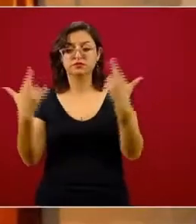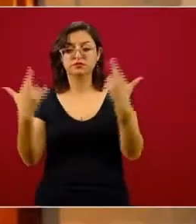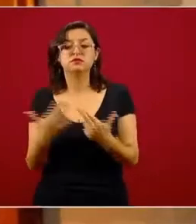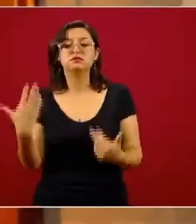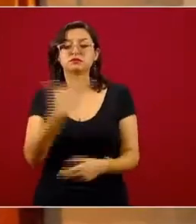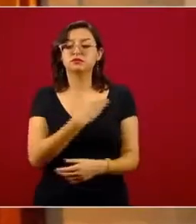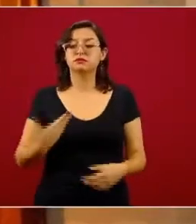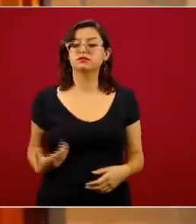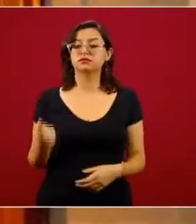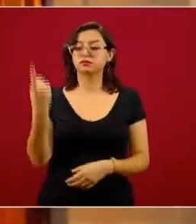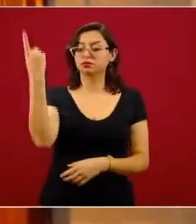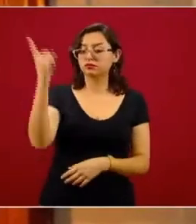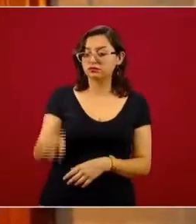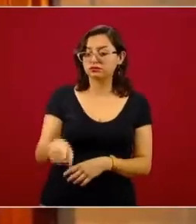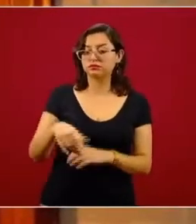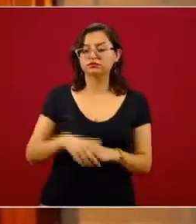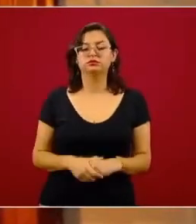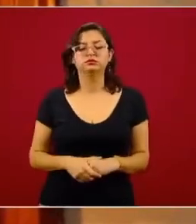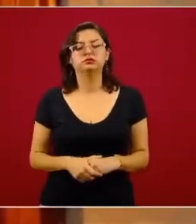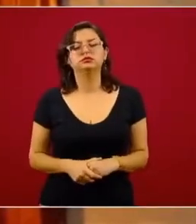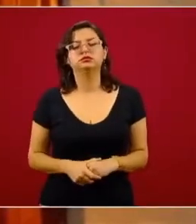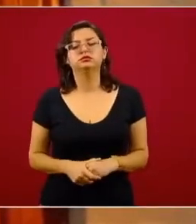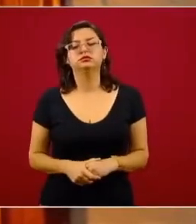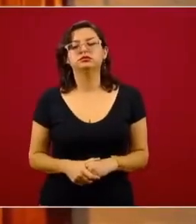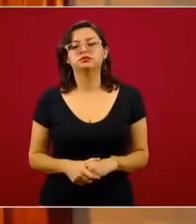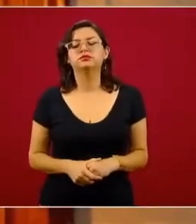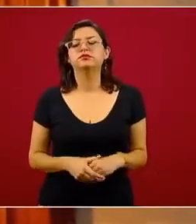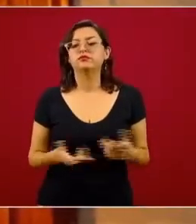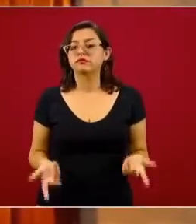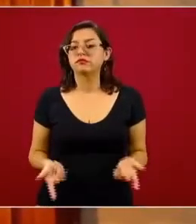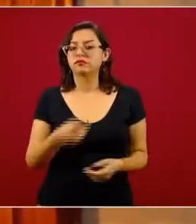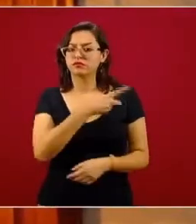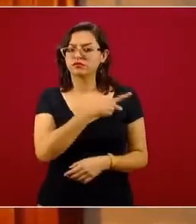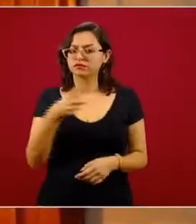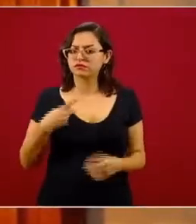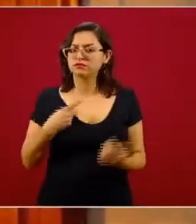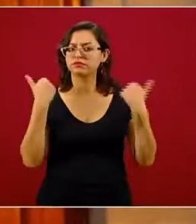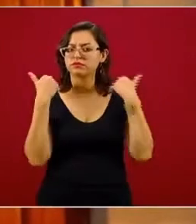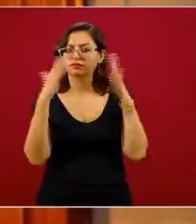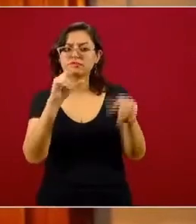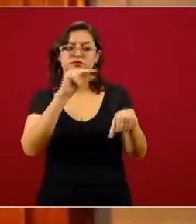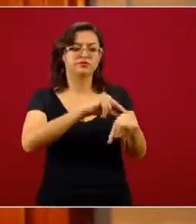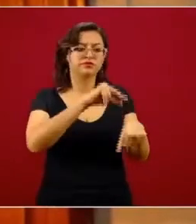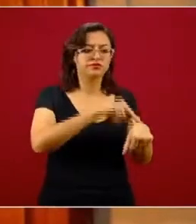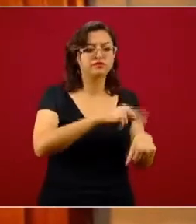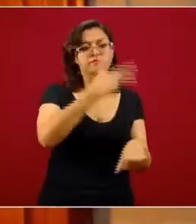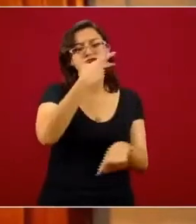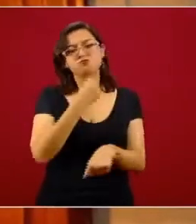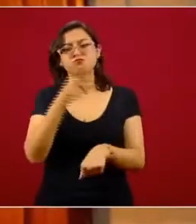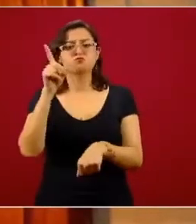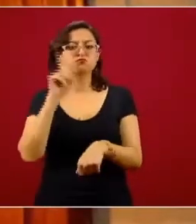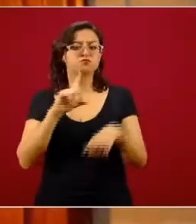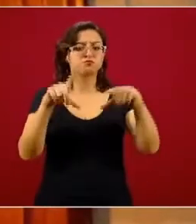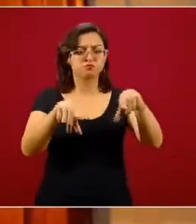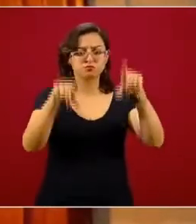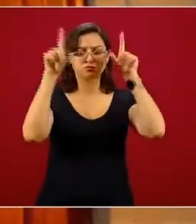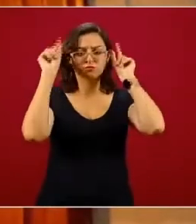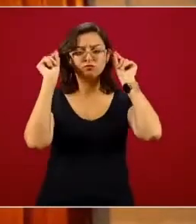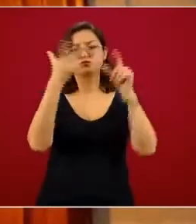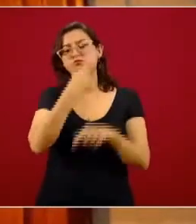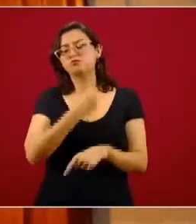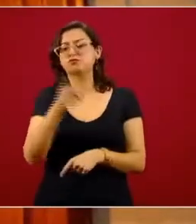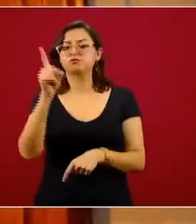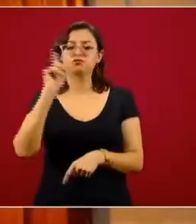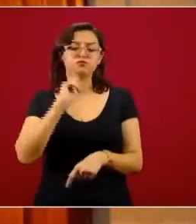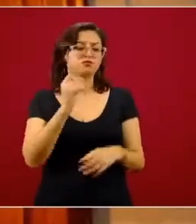del presidente, que había que hacer este reconocimiento a los médicos, médicas, enfermeras, enfermeros, todos aquellos que